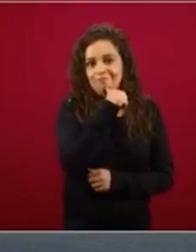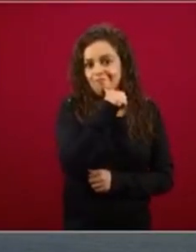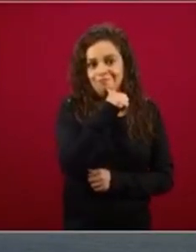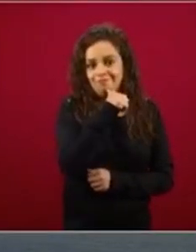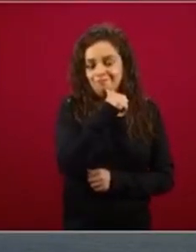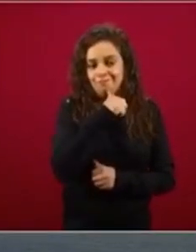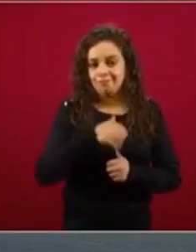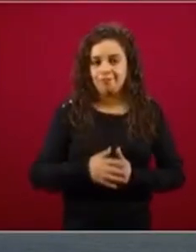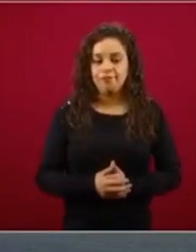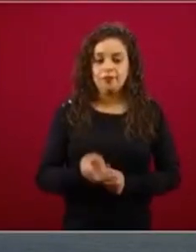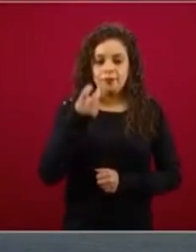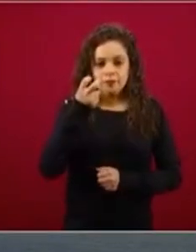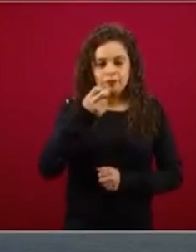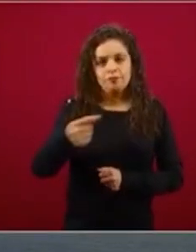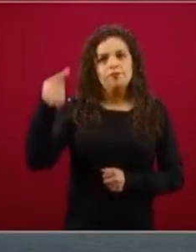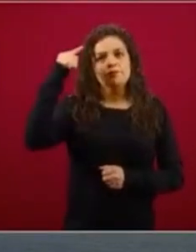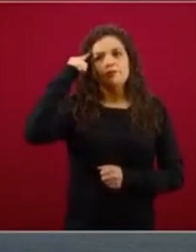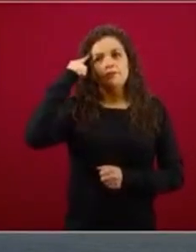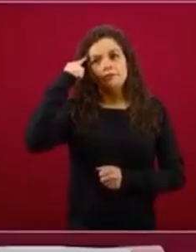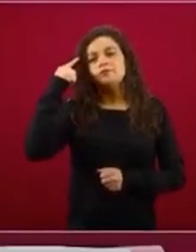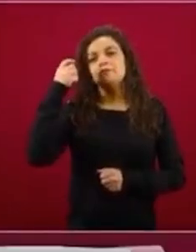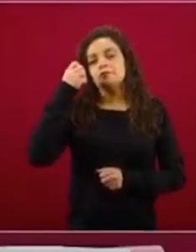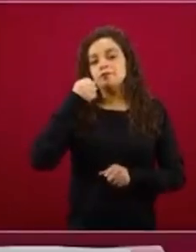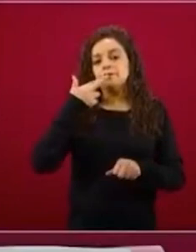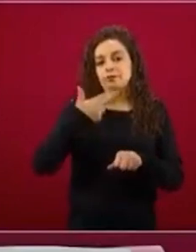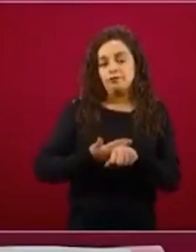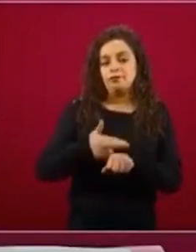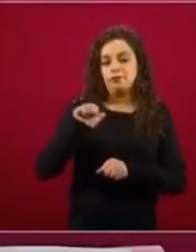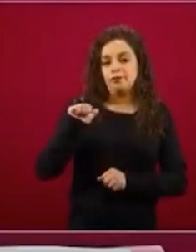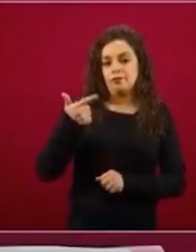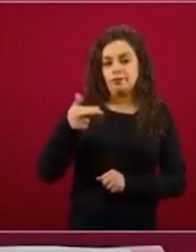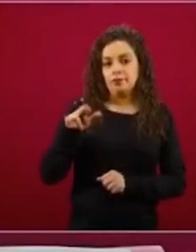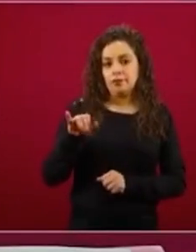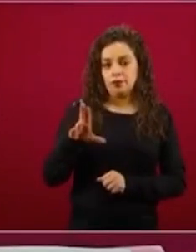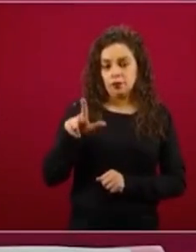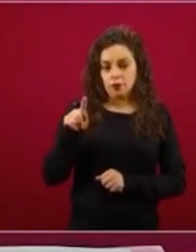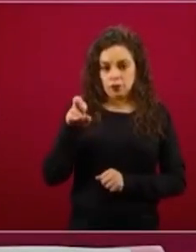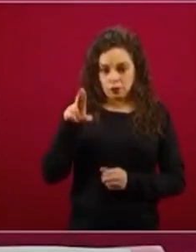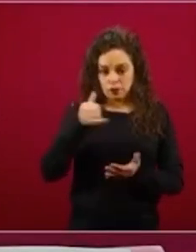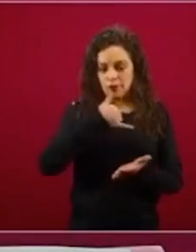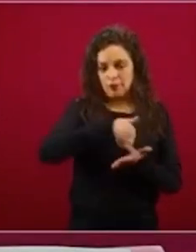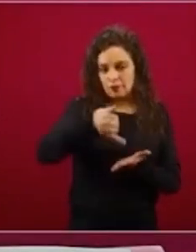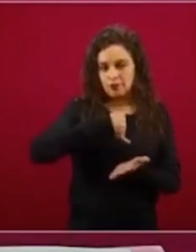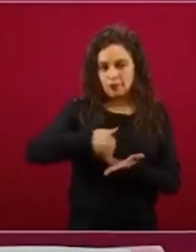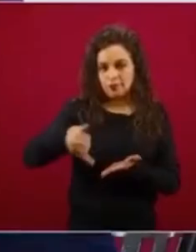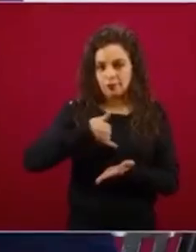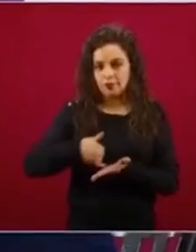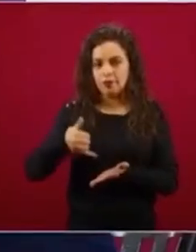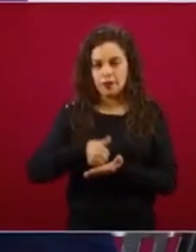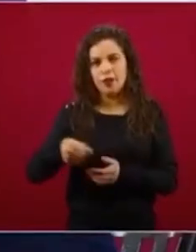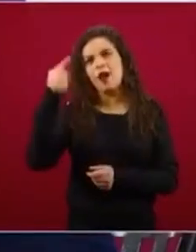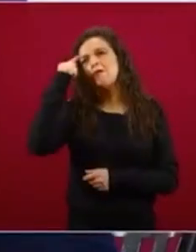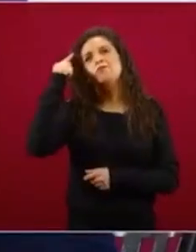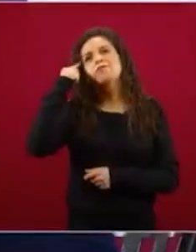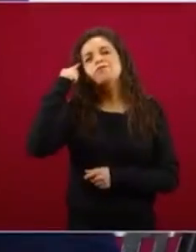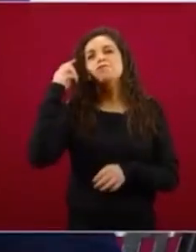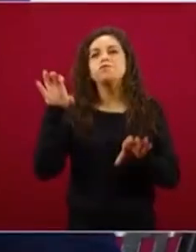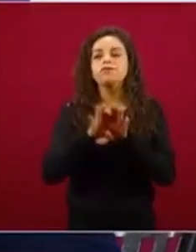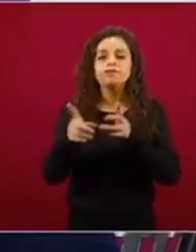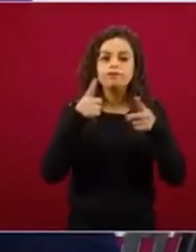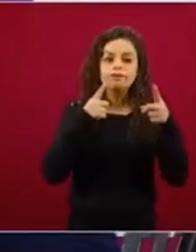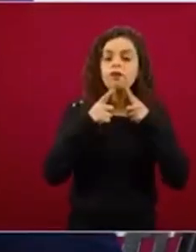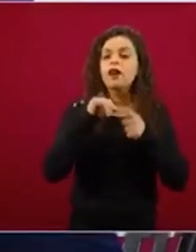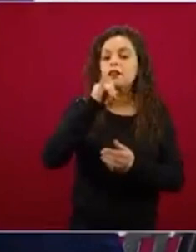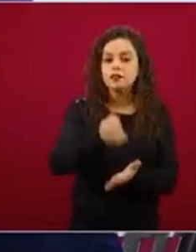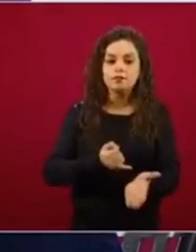y la Secretaría de Agricultura estamos decididos y lo estamos haciendo para garantizar la autosuficiencia